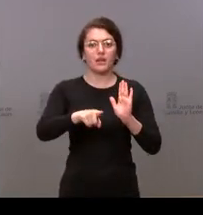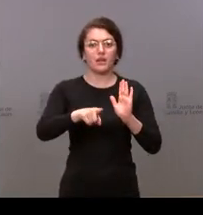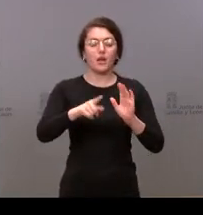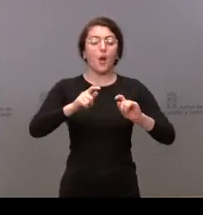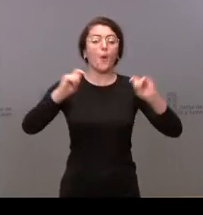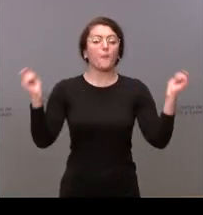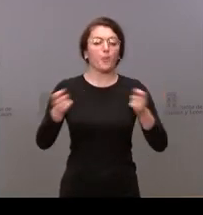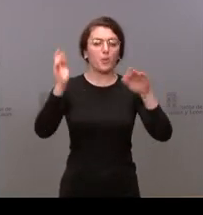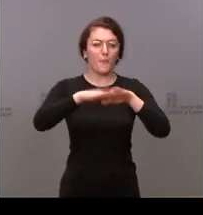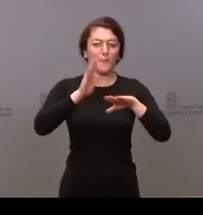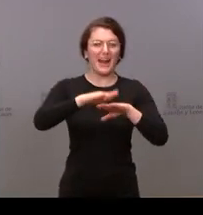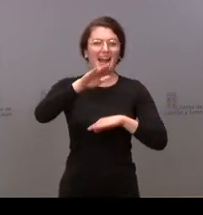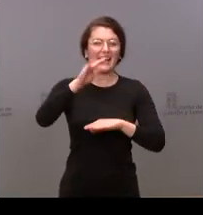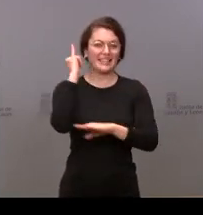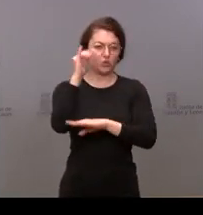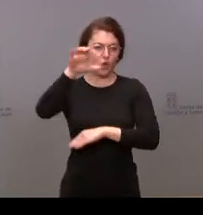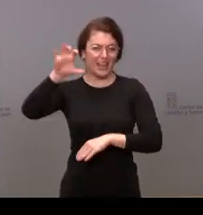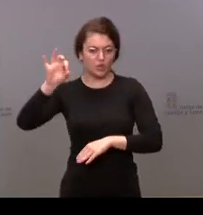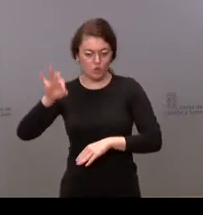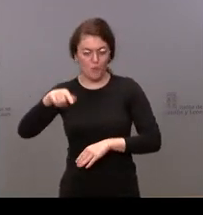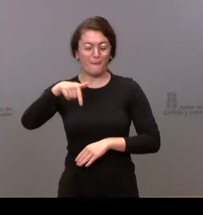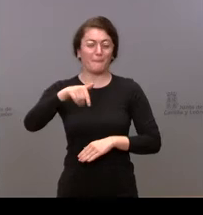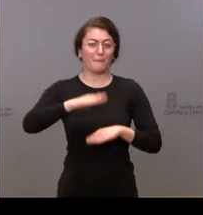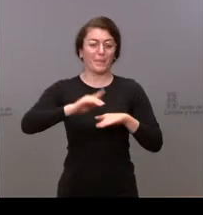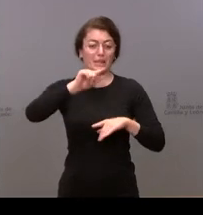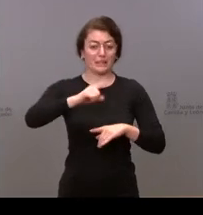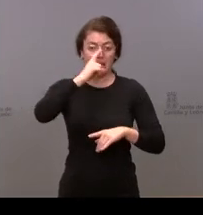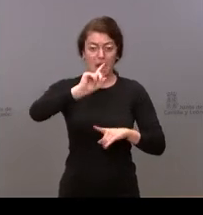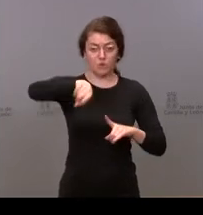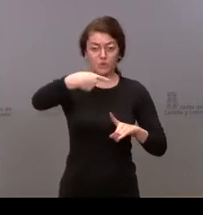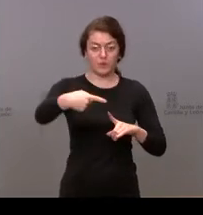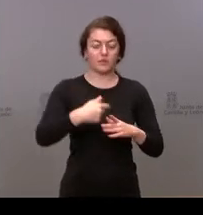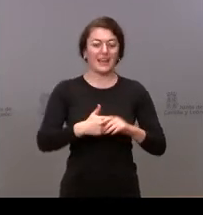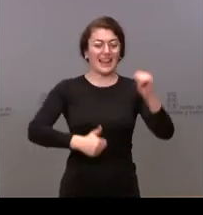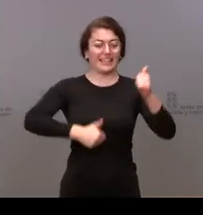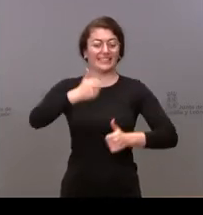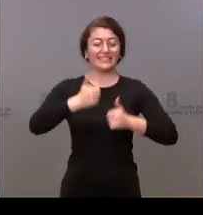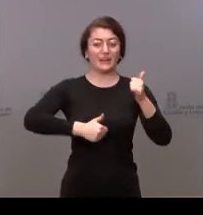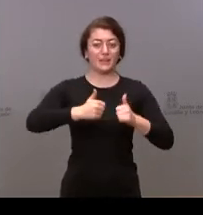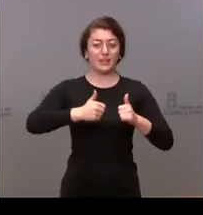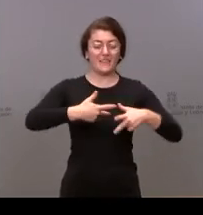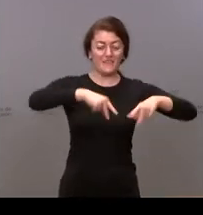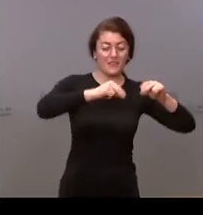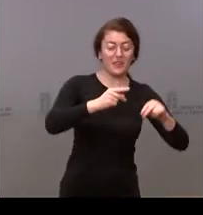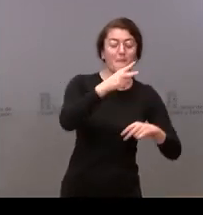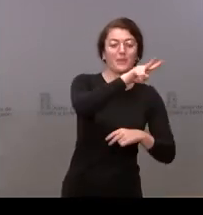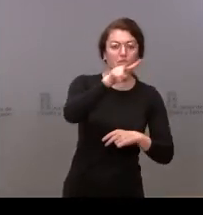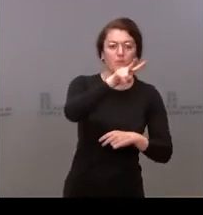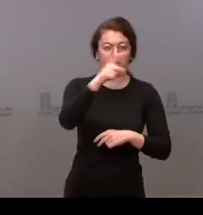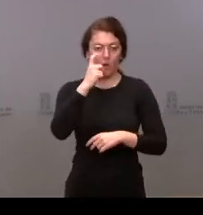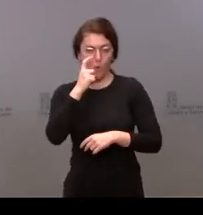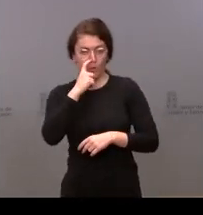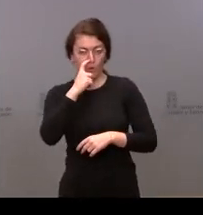el curso de este año siguiente. Los exámenes se celebrarán el 22 y 23 de junio y sí que significar